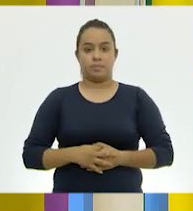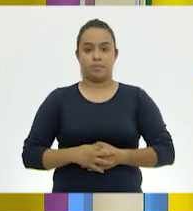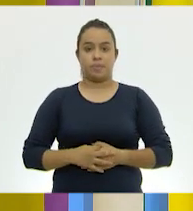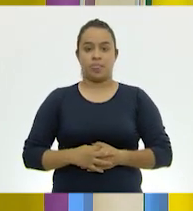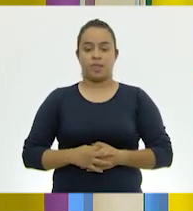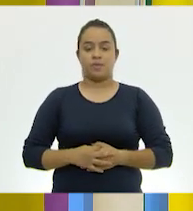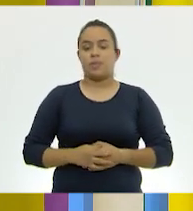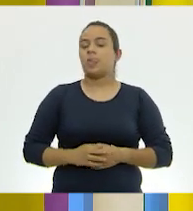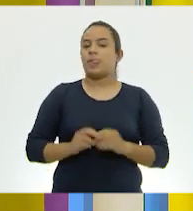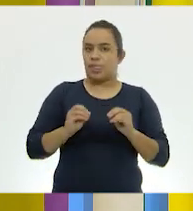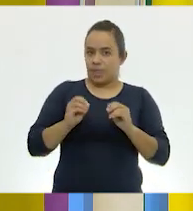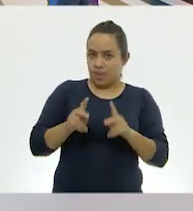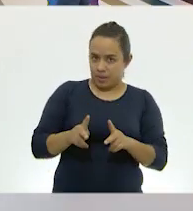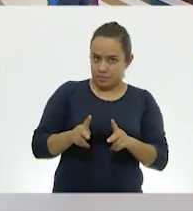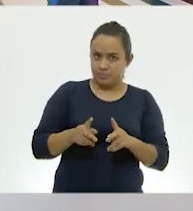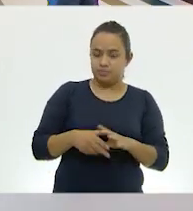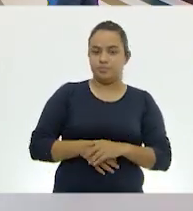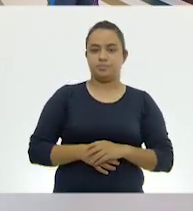Ok.